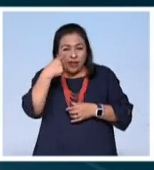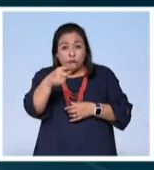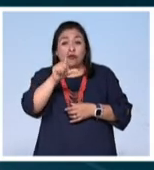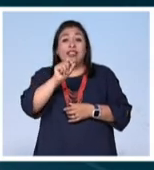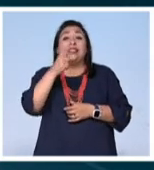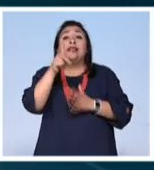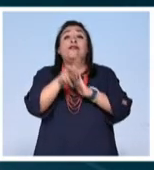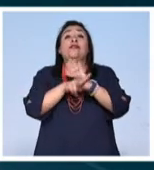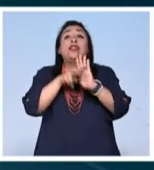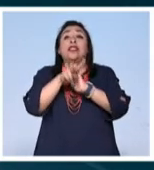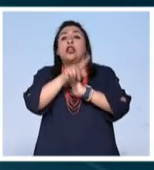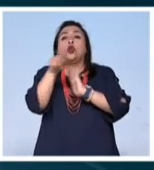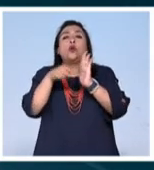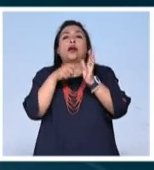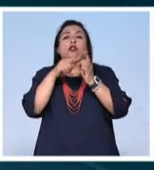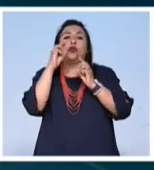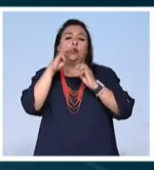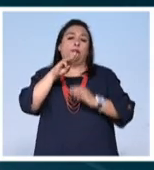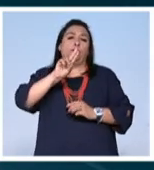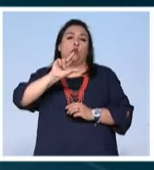27 videos en el MUAC.